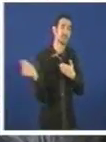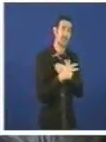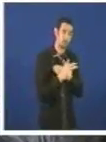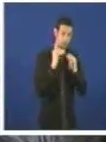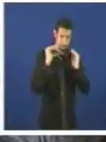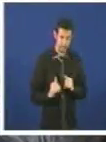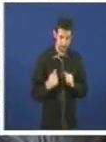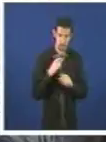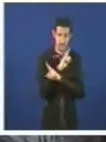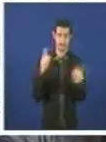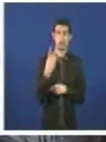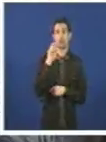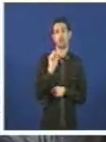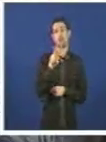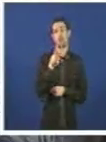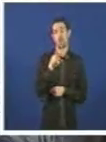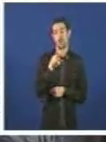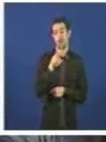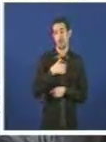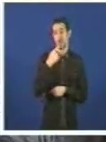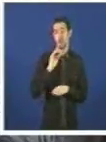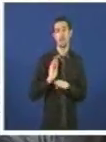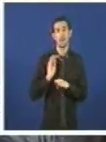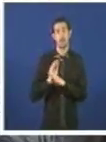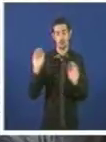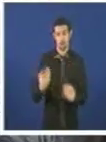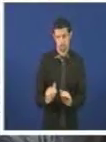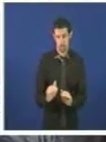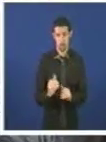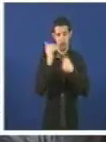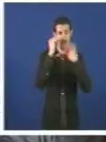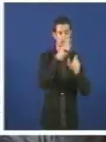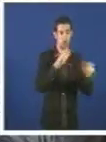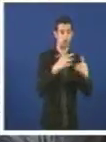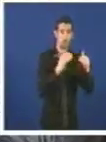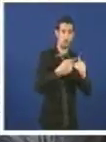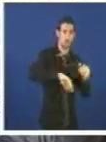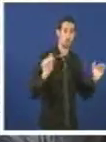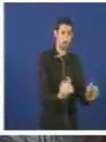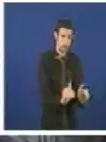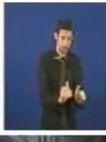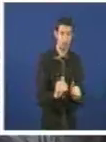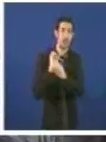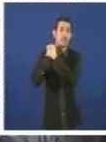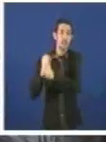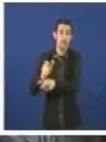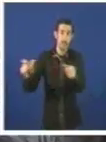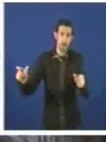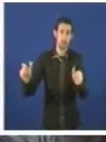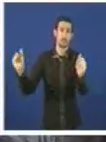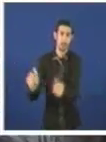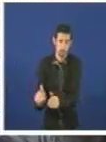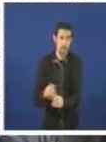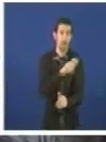ano 2012. menos financiamento, menos dependentes atendidos, máis persoas